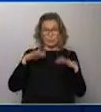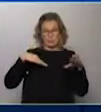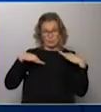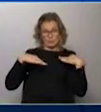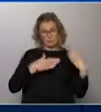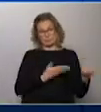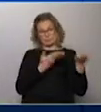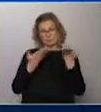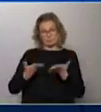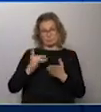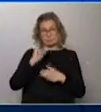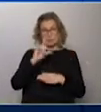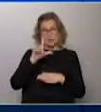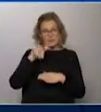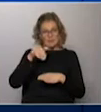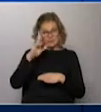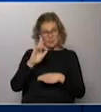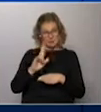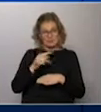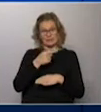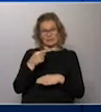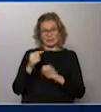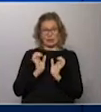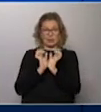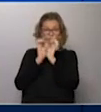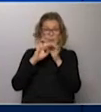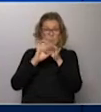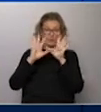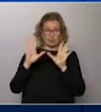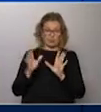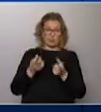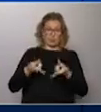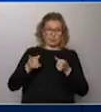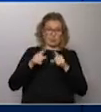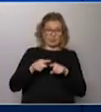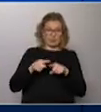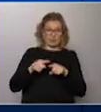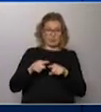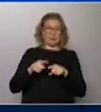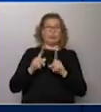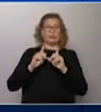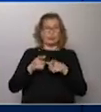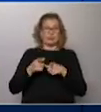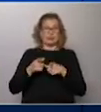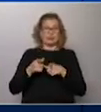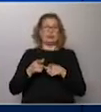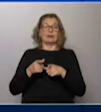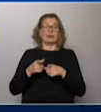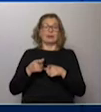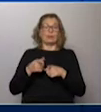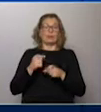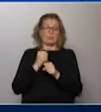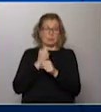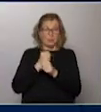Ya estoy recibiendo a Wilmar Amaral en semana de vuelta de la Copa Libertadores y de vuelta de los grandes en la Libertadores o con la Libertadores a la